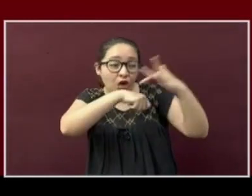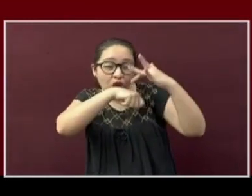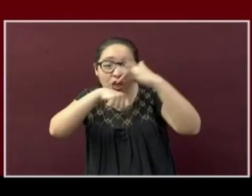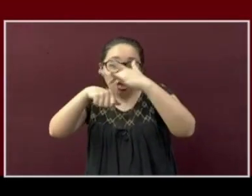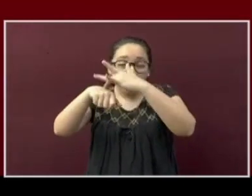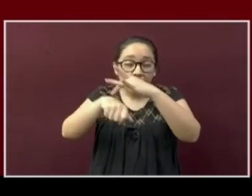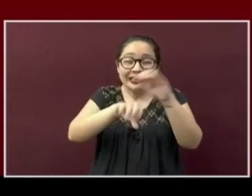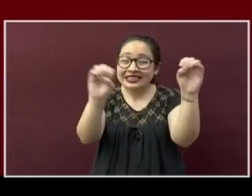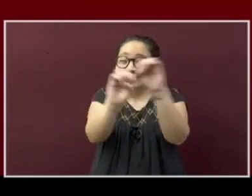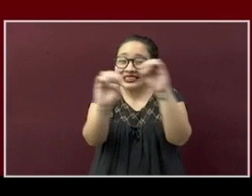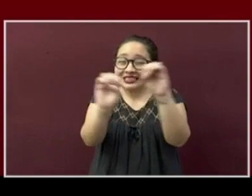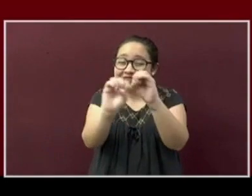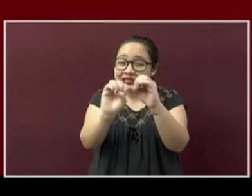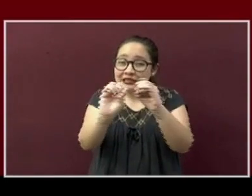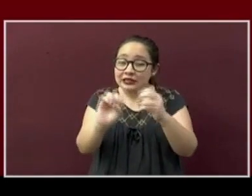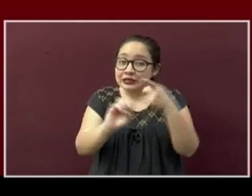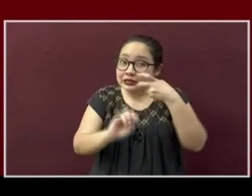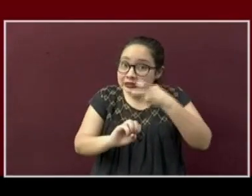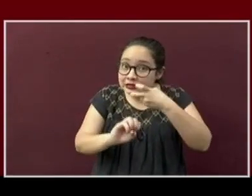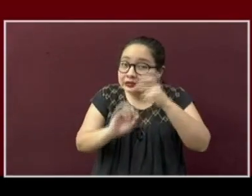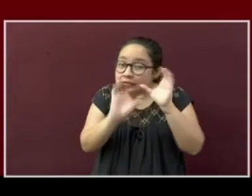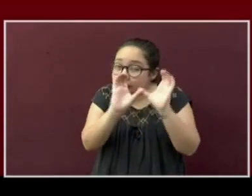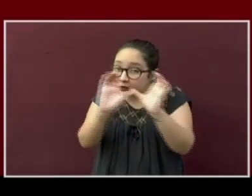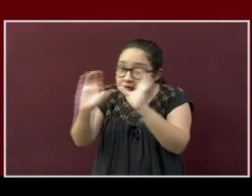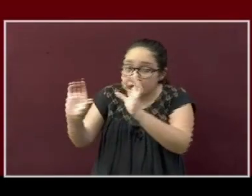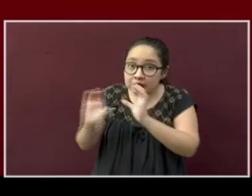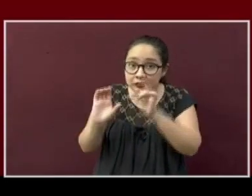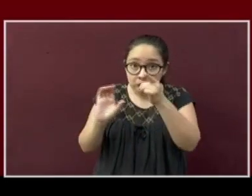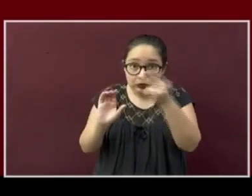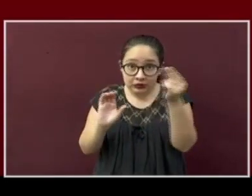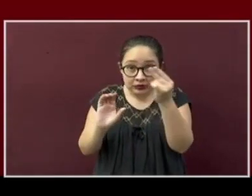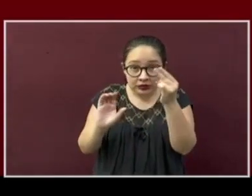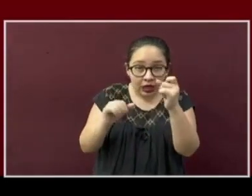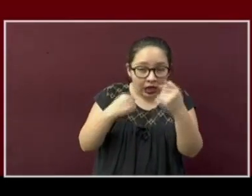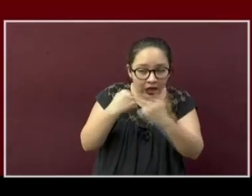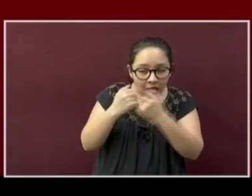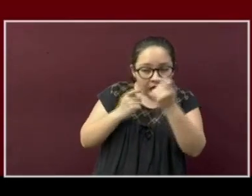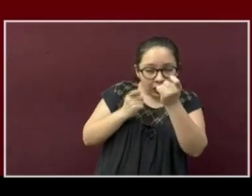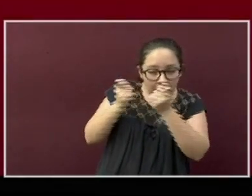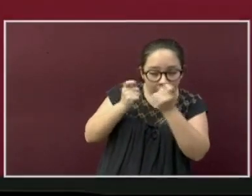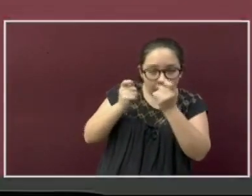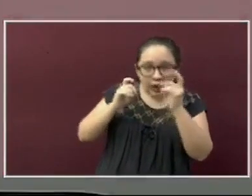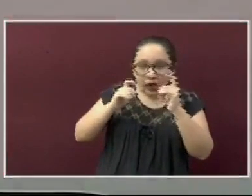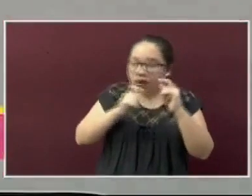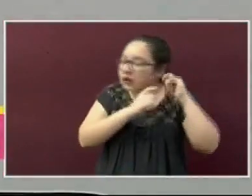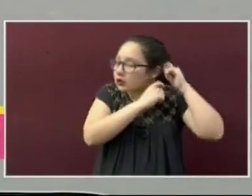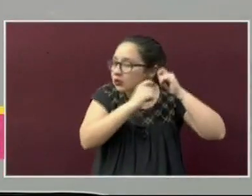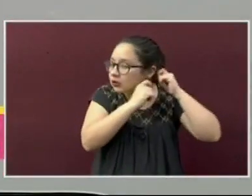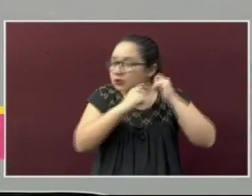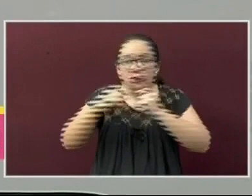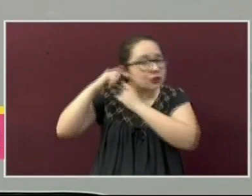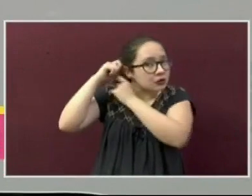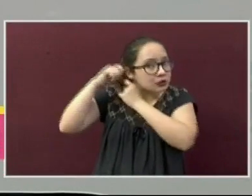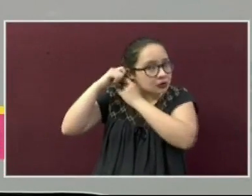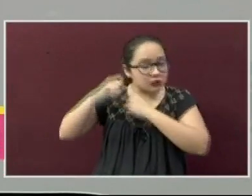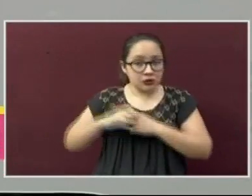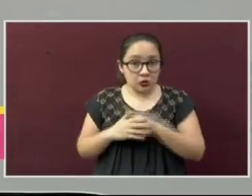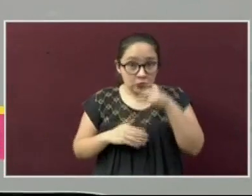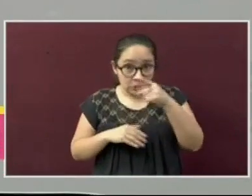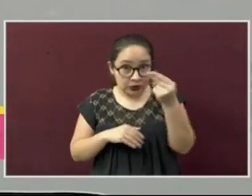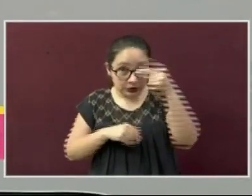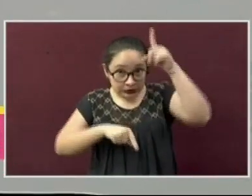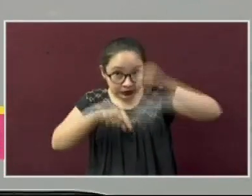sobre todo de la parte media. Si lo van a ajustar, háganlo por los extremos. Si por alguna razón se tienen que quitar el